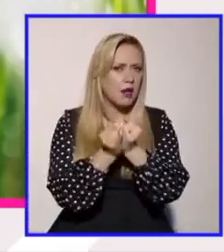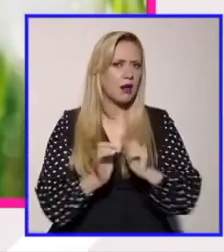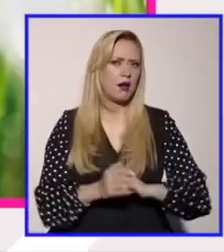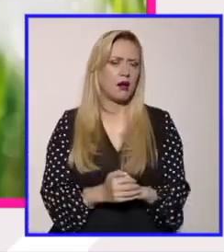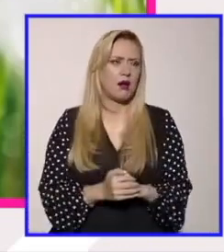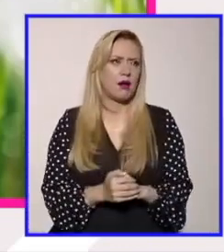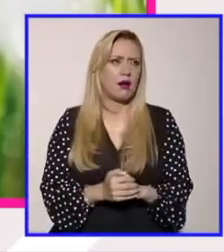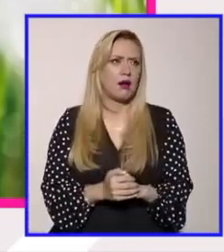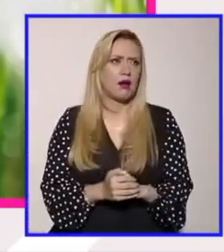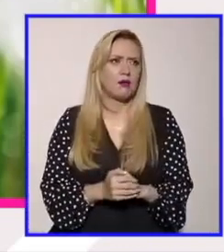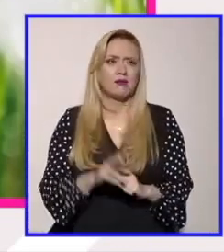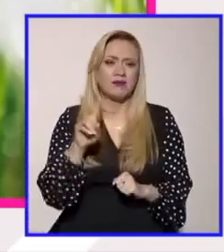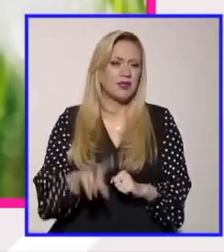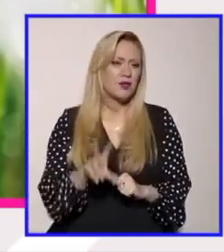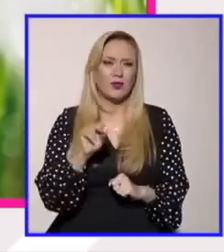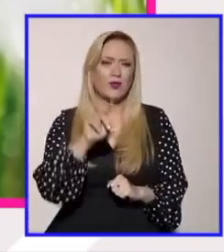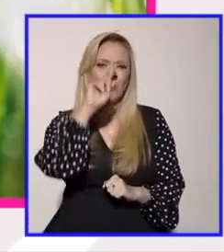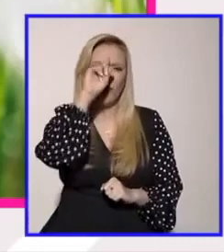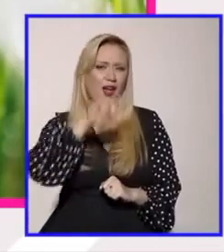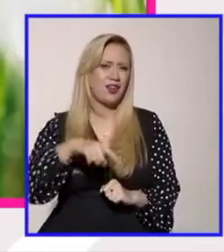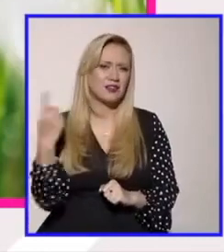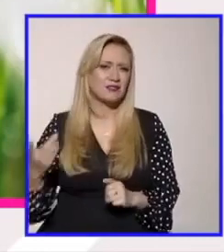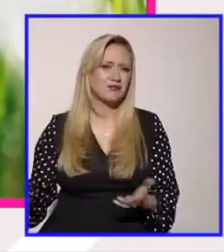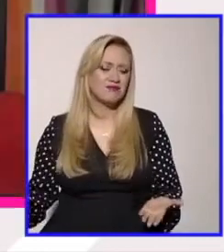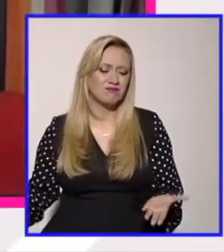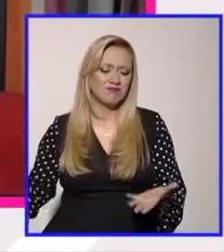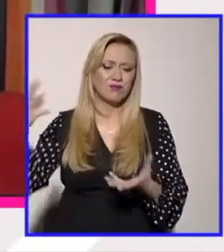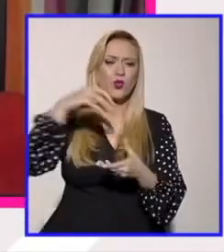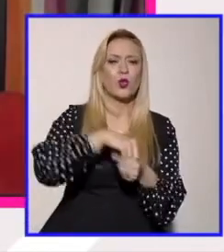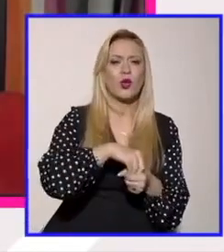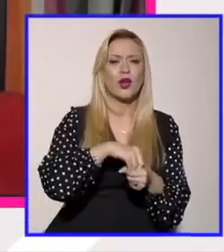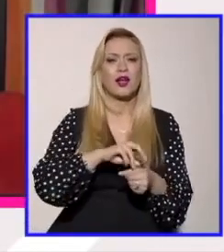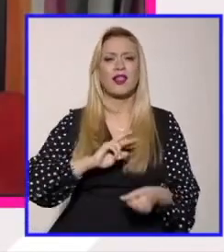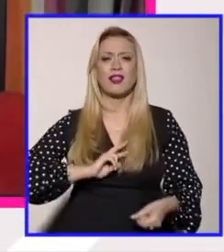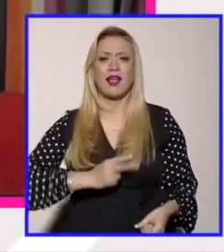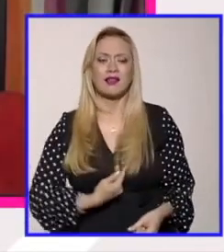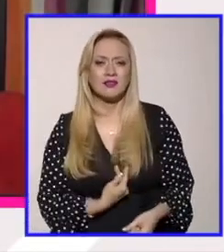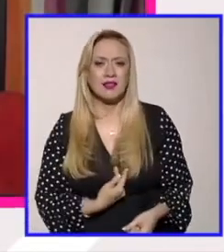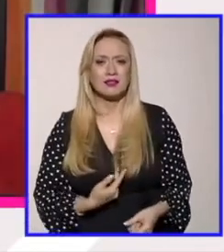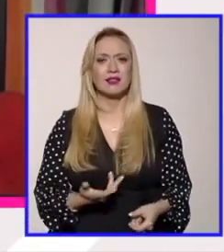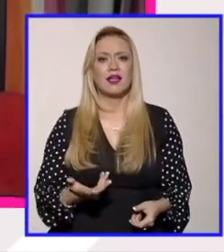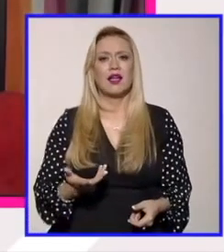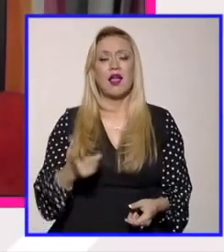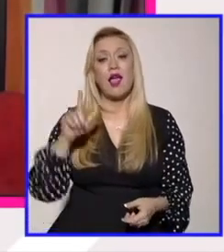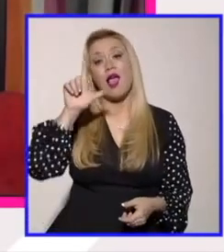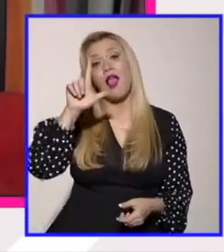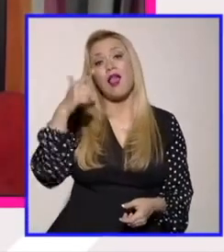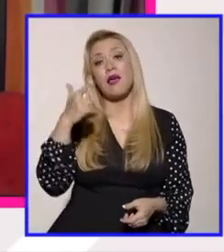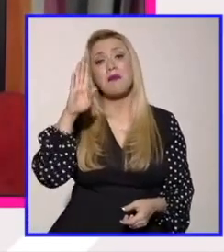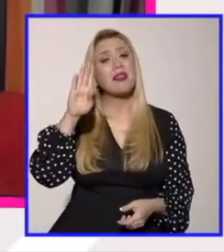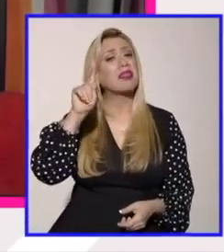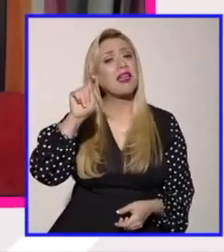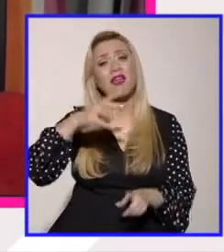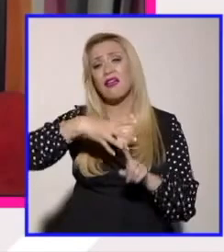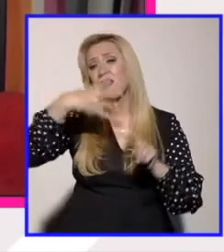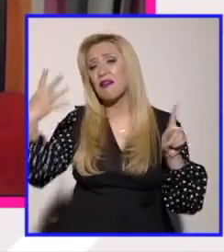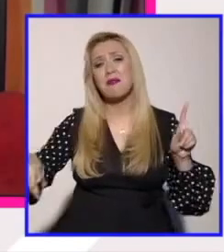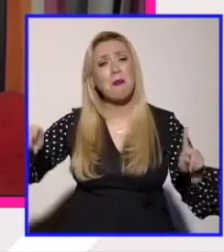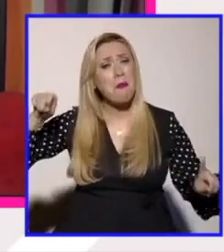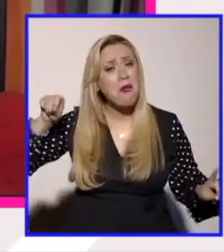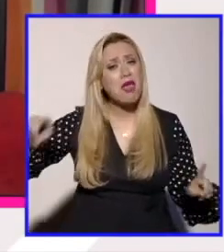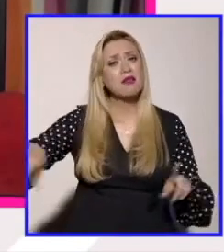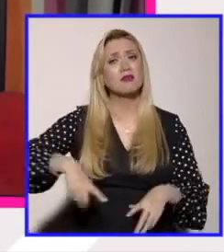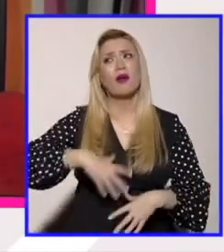es tan fácil incluir no solo a mujeres trans, hombres trans personas no binarias sino personas LGBT precisamente porque no